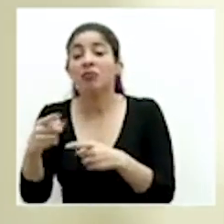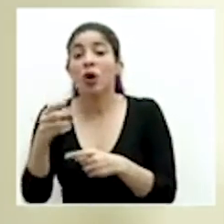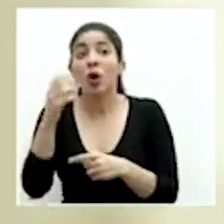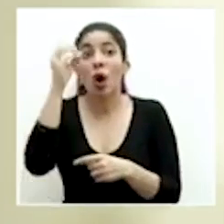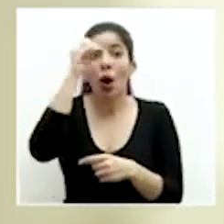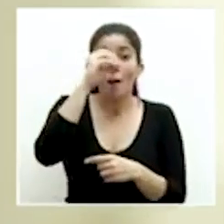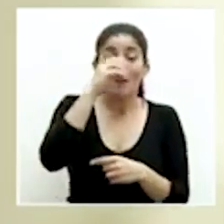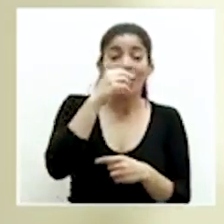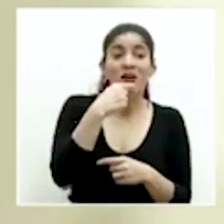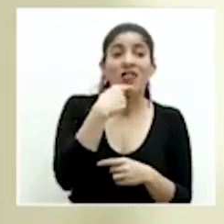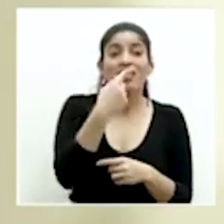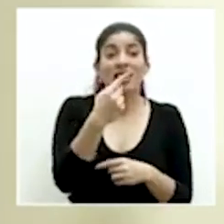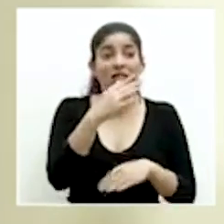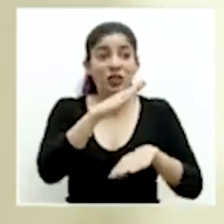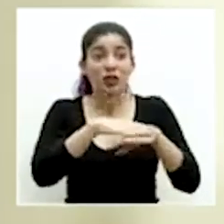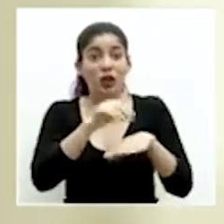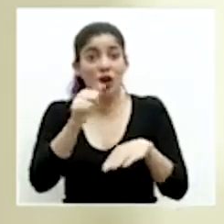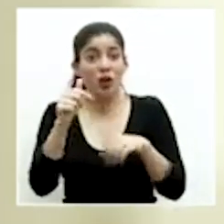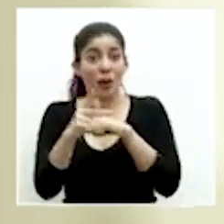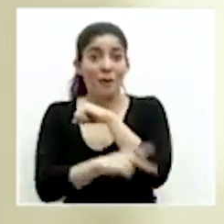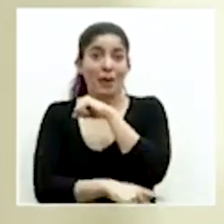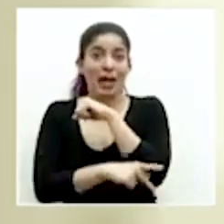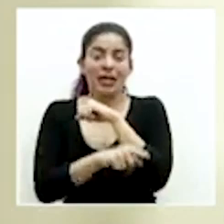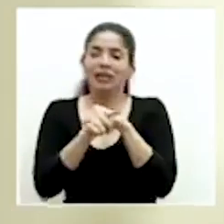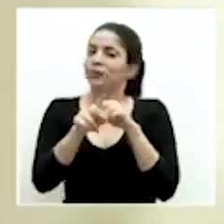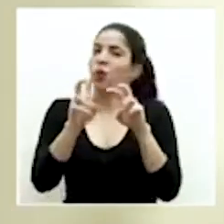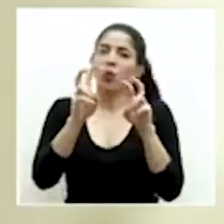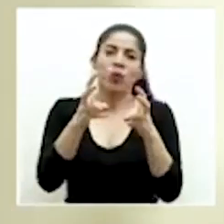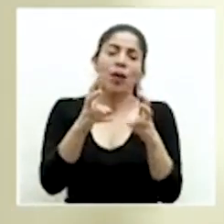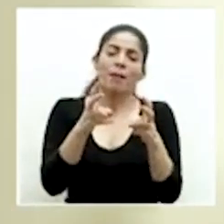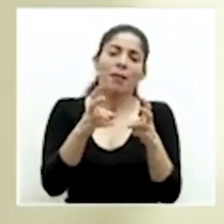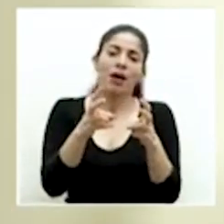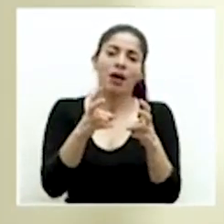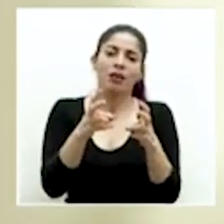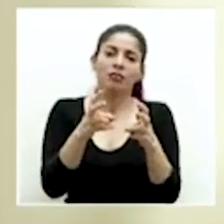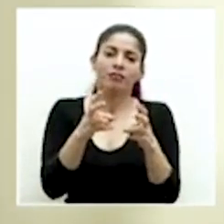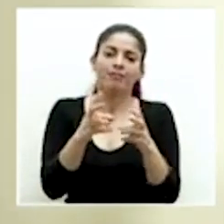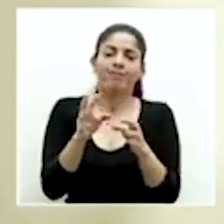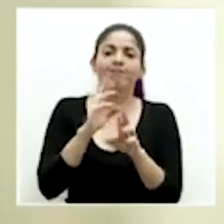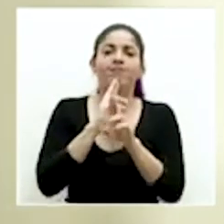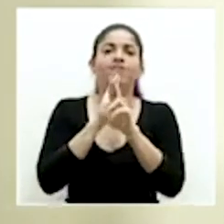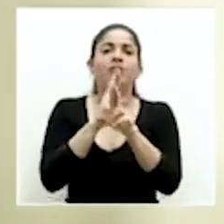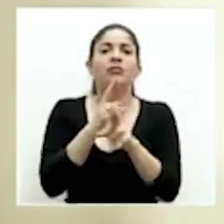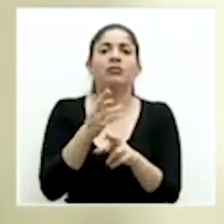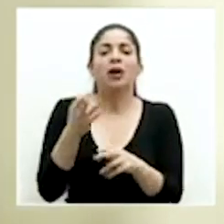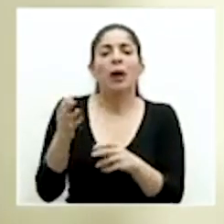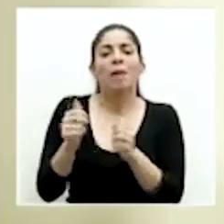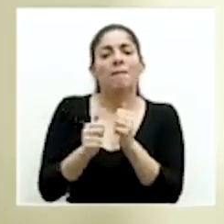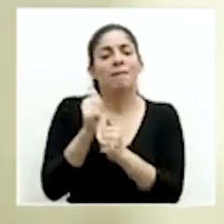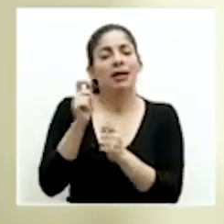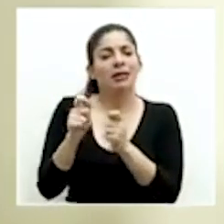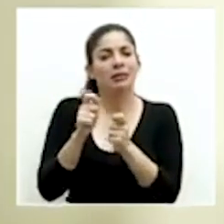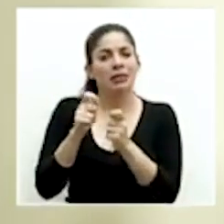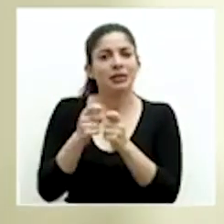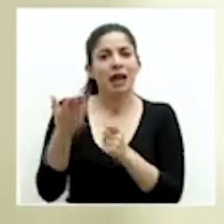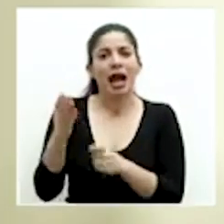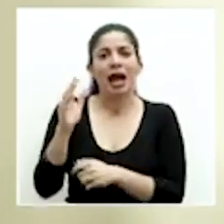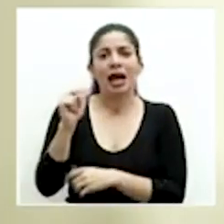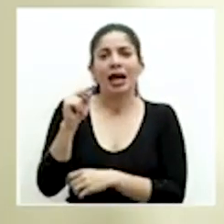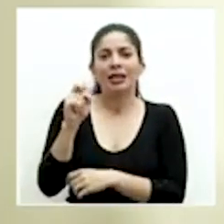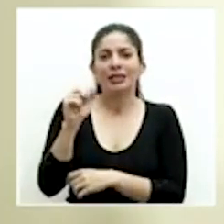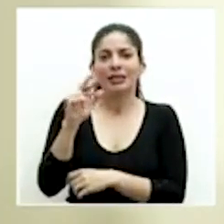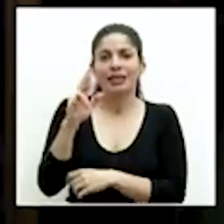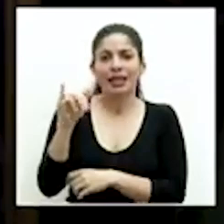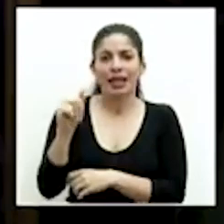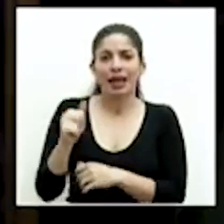reacciones más bien que puedan generar en los diferentes países pues es un asunto que perfectamente lo puede responder con mayor propiedad la misma Cancillería